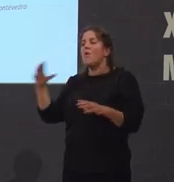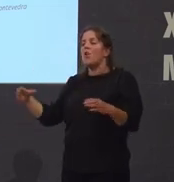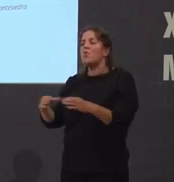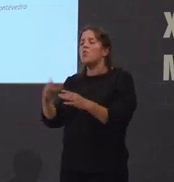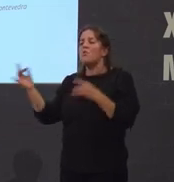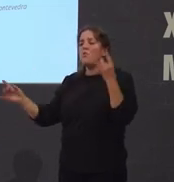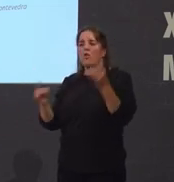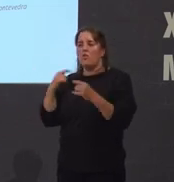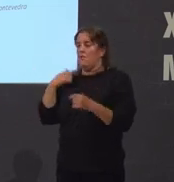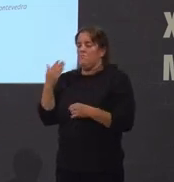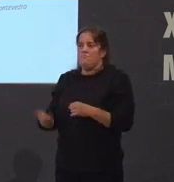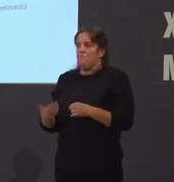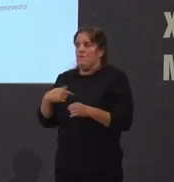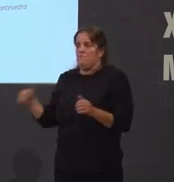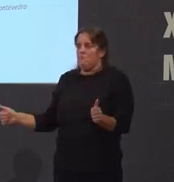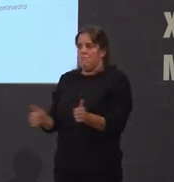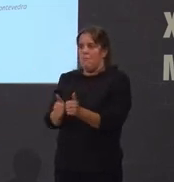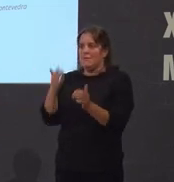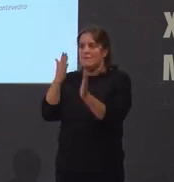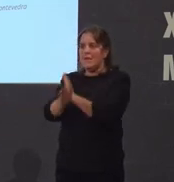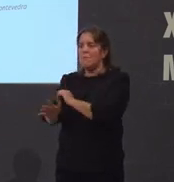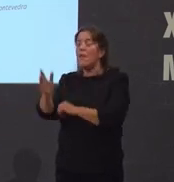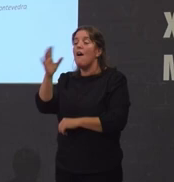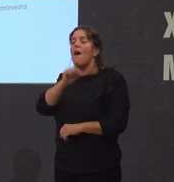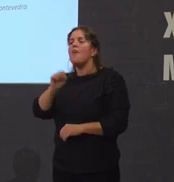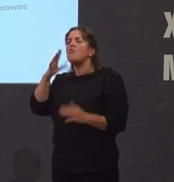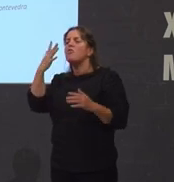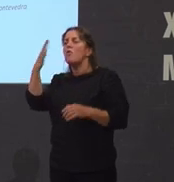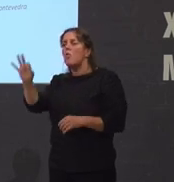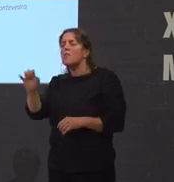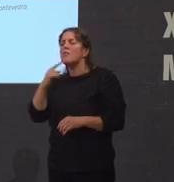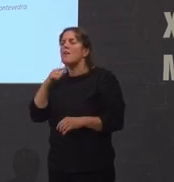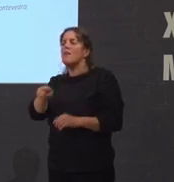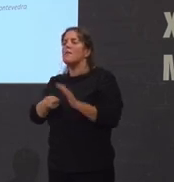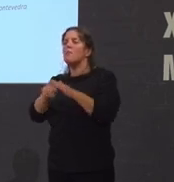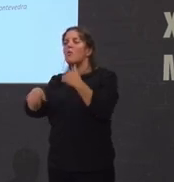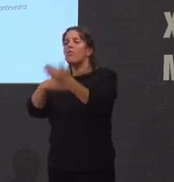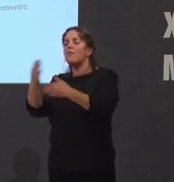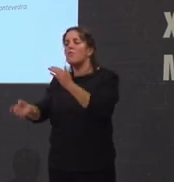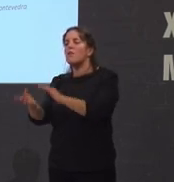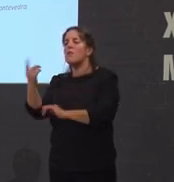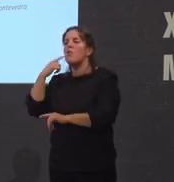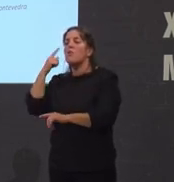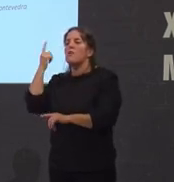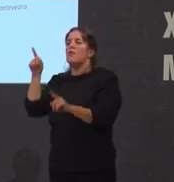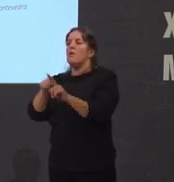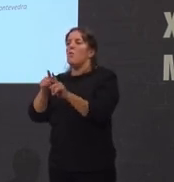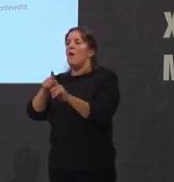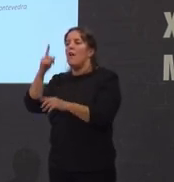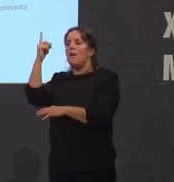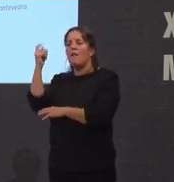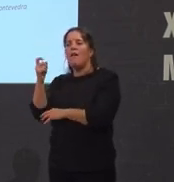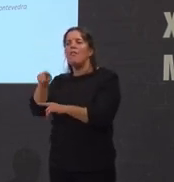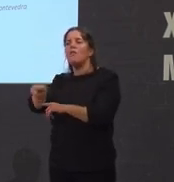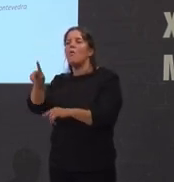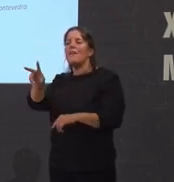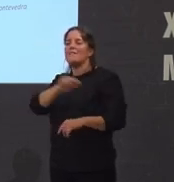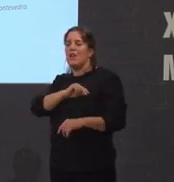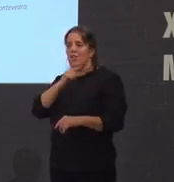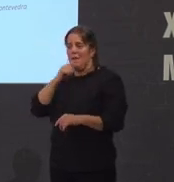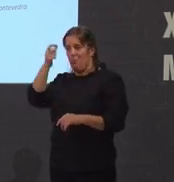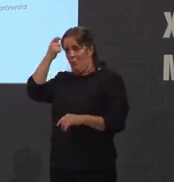eran imprescindíveis. Nos anos 50 o máis importante neste proceso foi a creación e fixación deses estereotipo